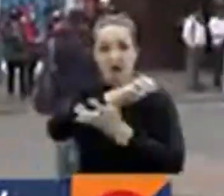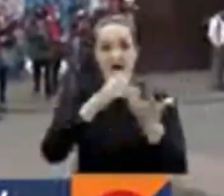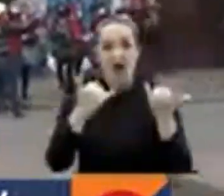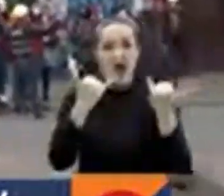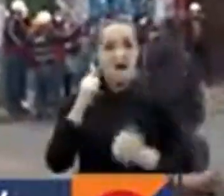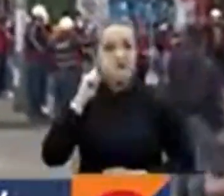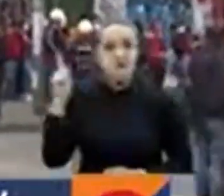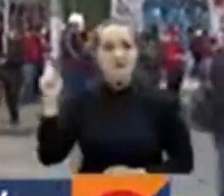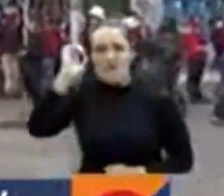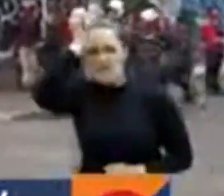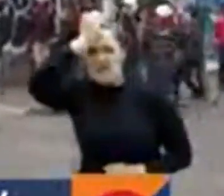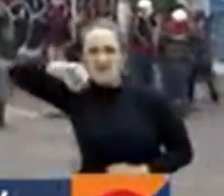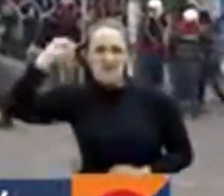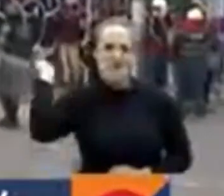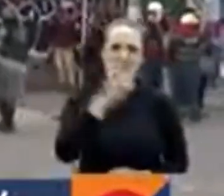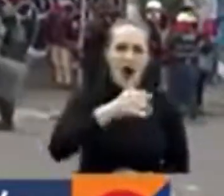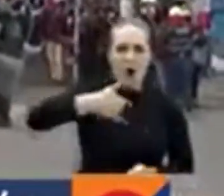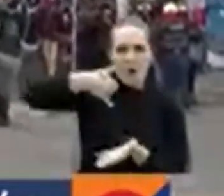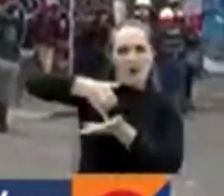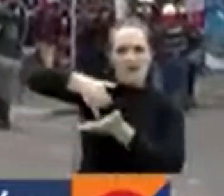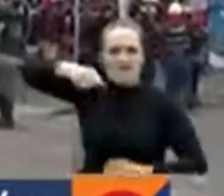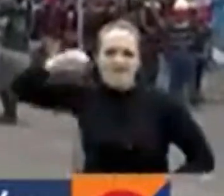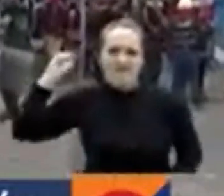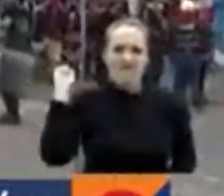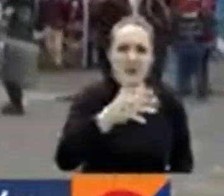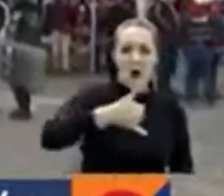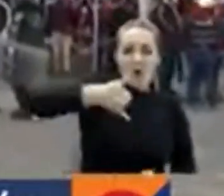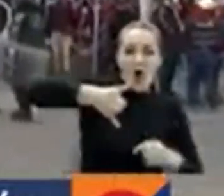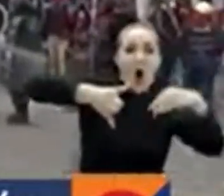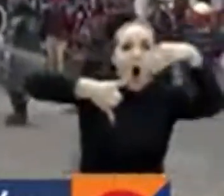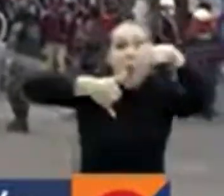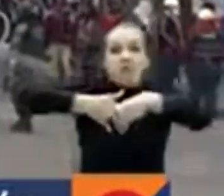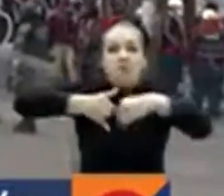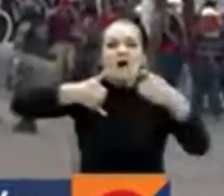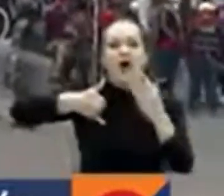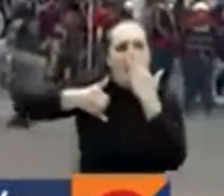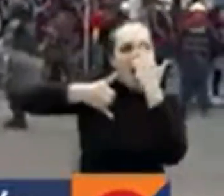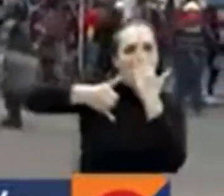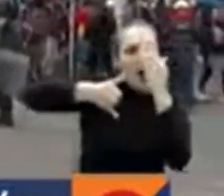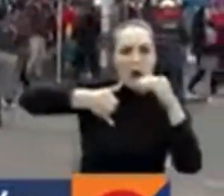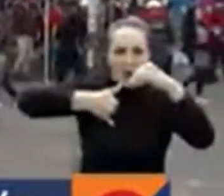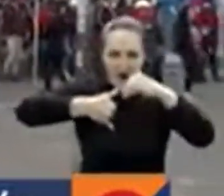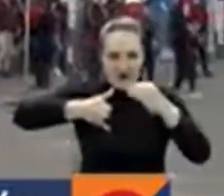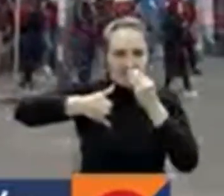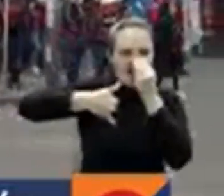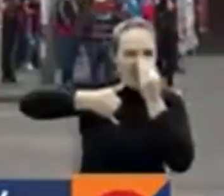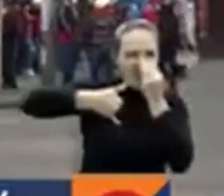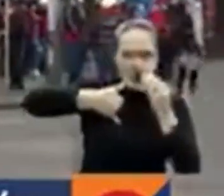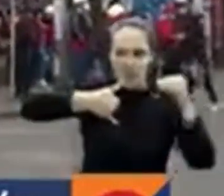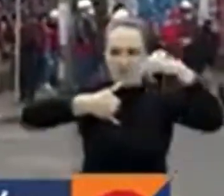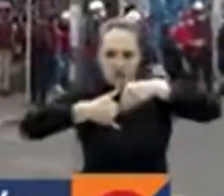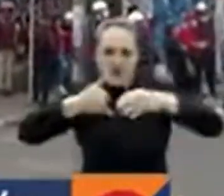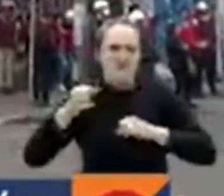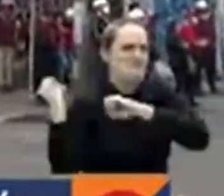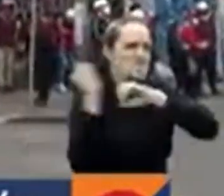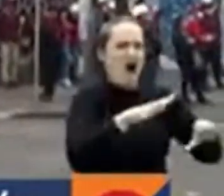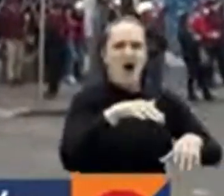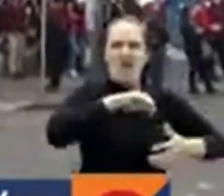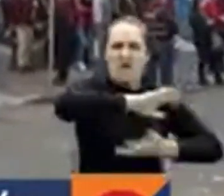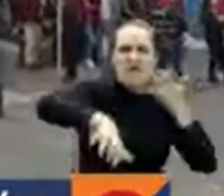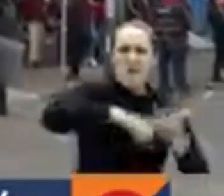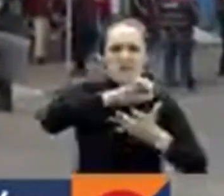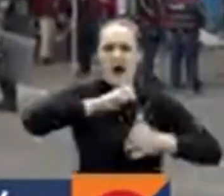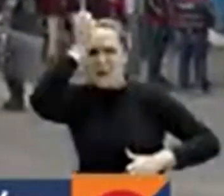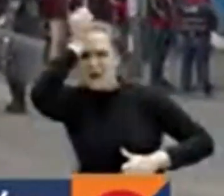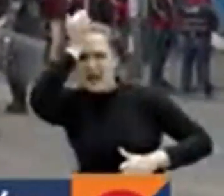momento piedras, palos, botellas con alcohol para tratar de afectar la humanidad de los integrantes de la fuerza disponible y de los policías que